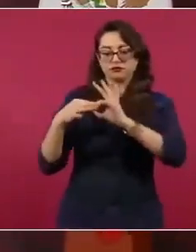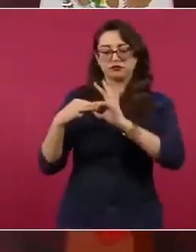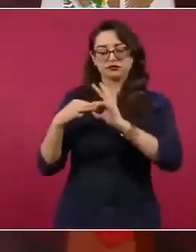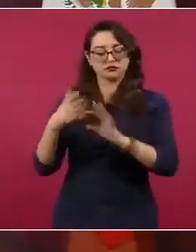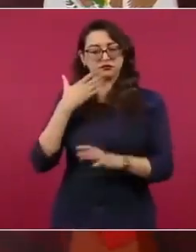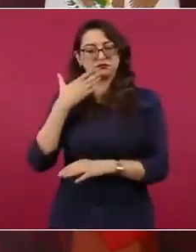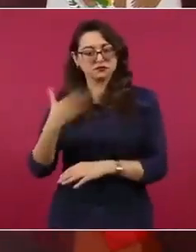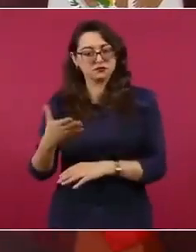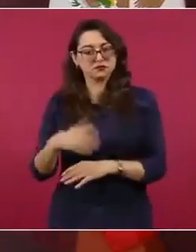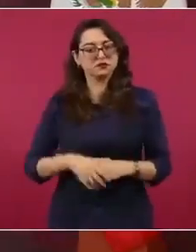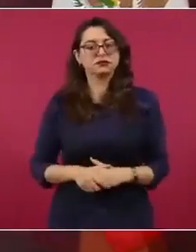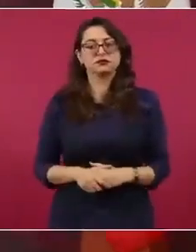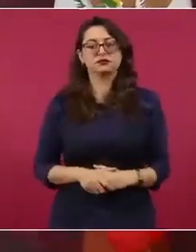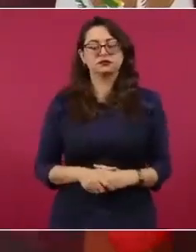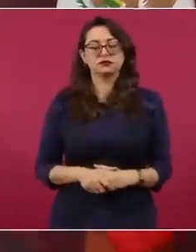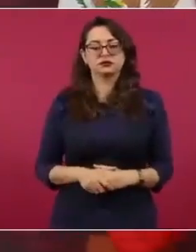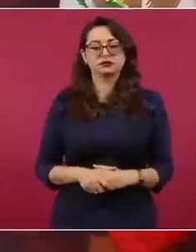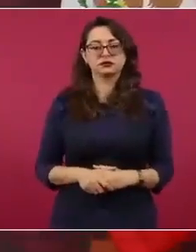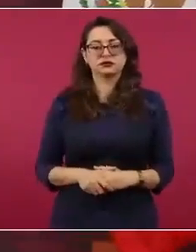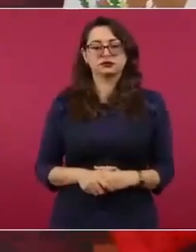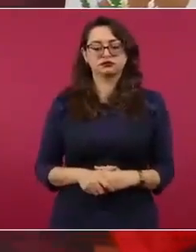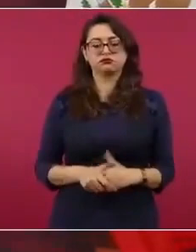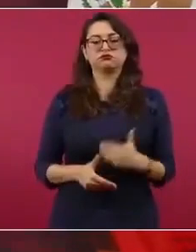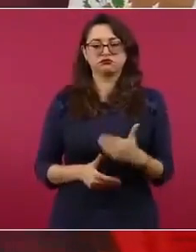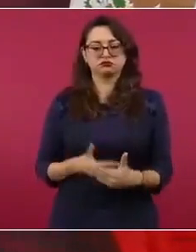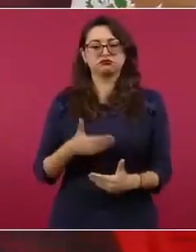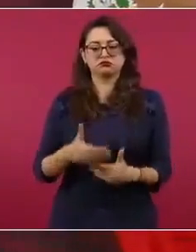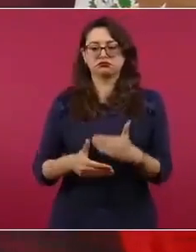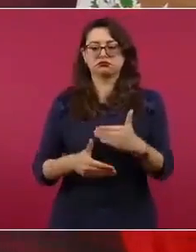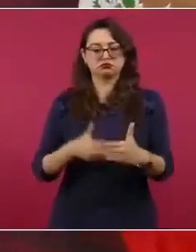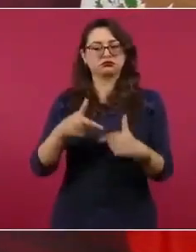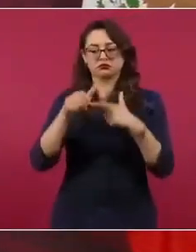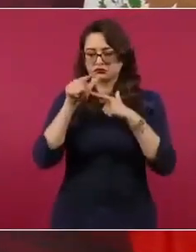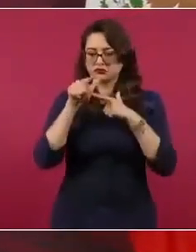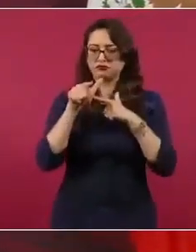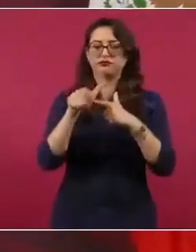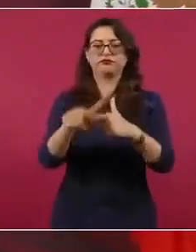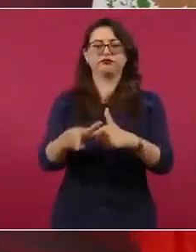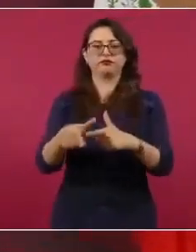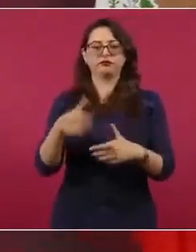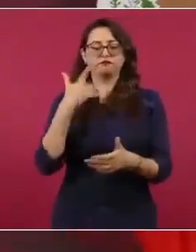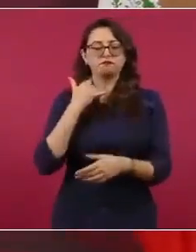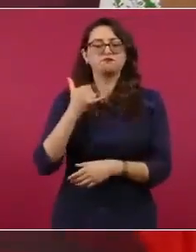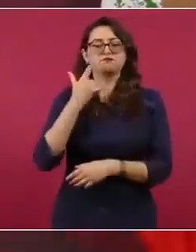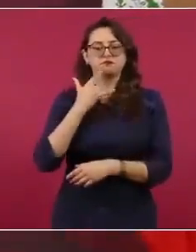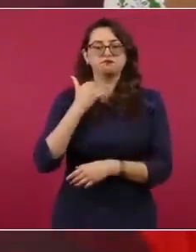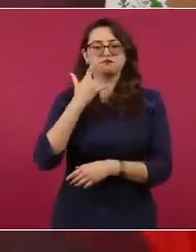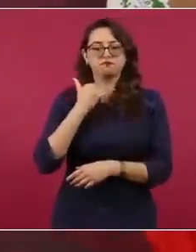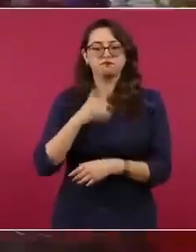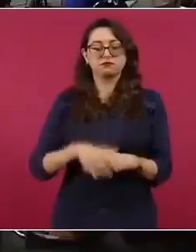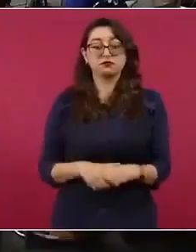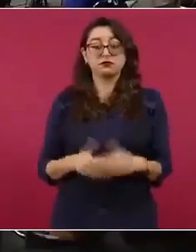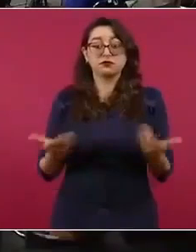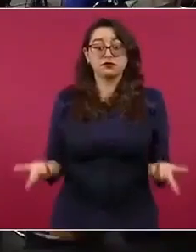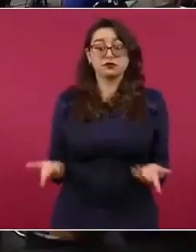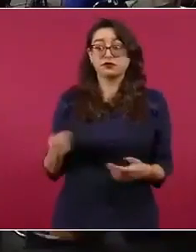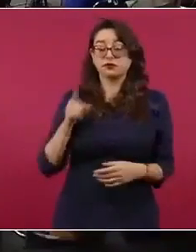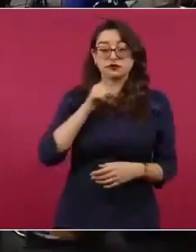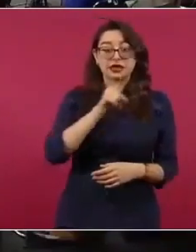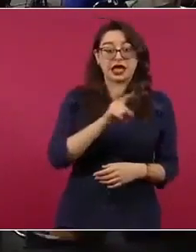y esto lo vamos a seguir manteniendo. Y los de la CENTE